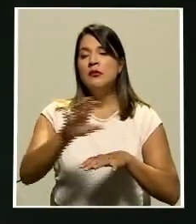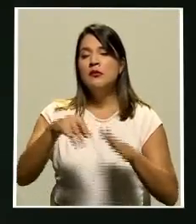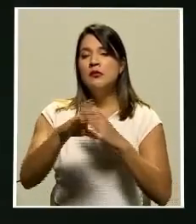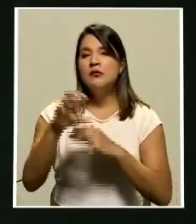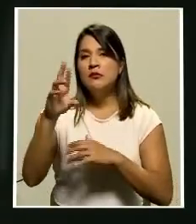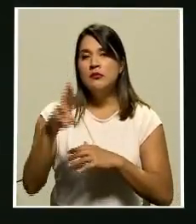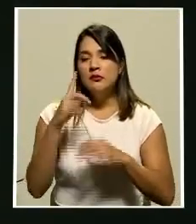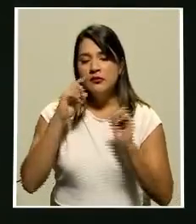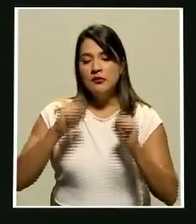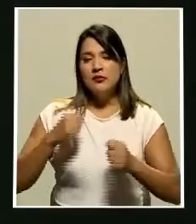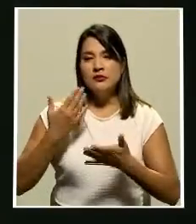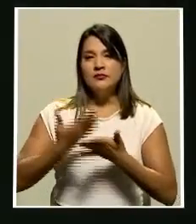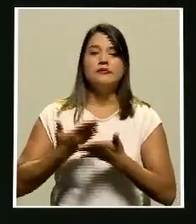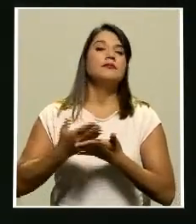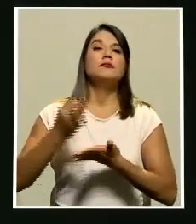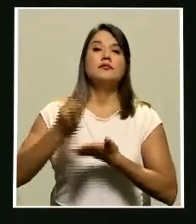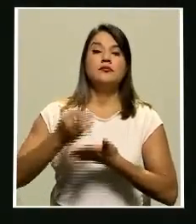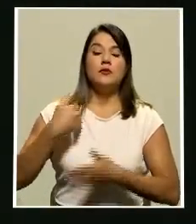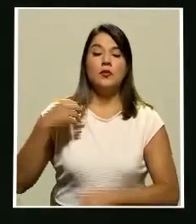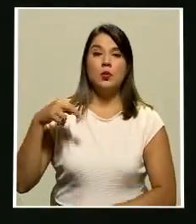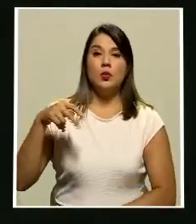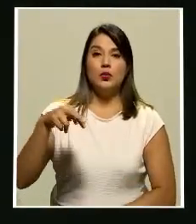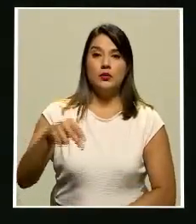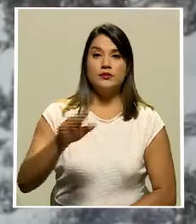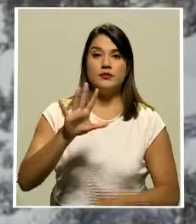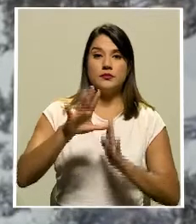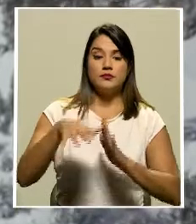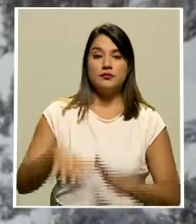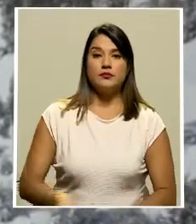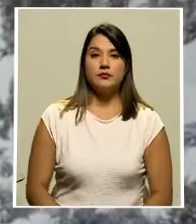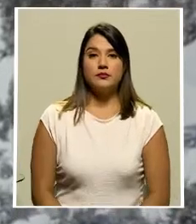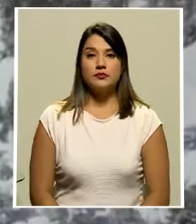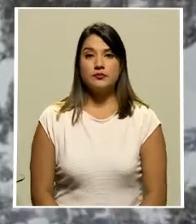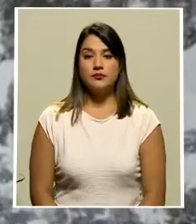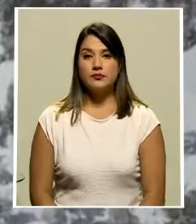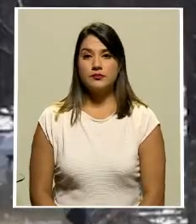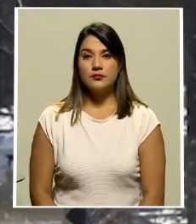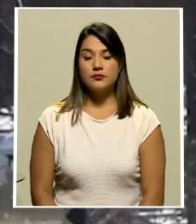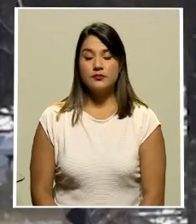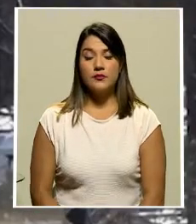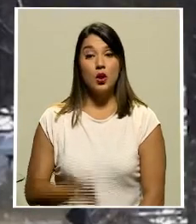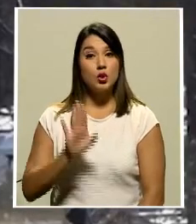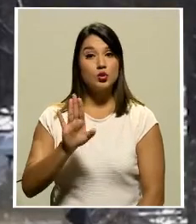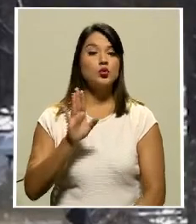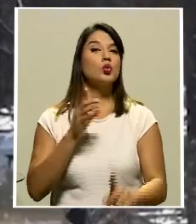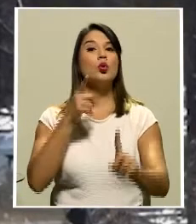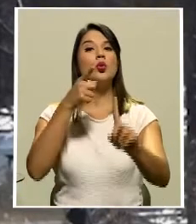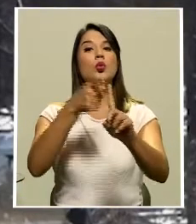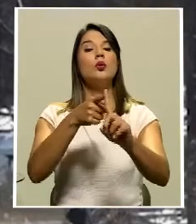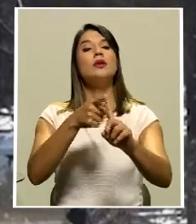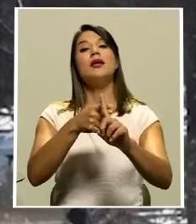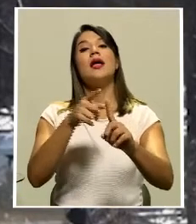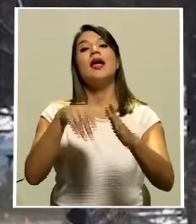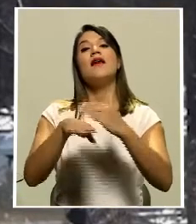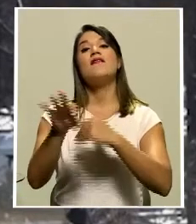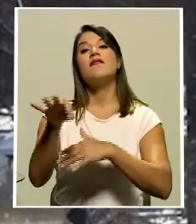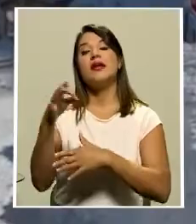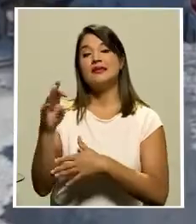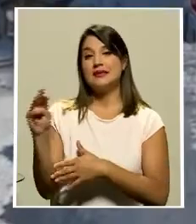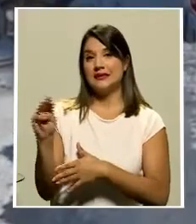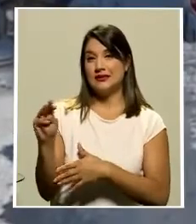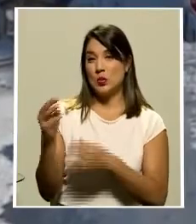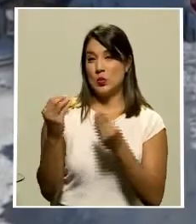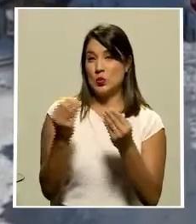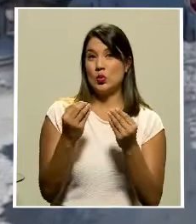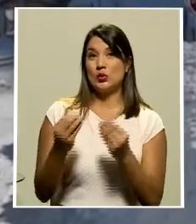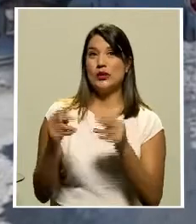a la frontera tuvieron que marchar durante más de cinco horas su destino en el lado francés es Montgeneuve miles